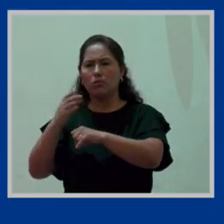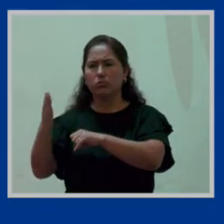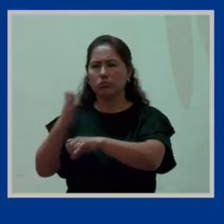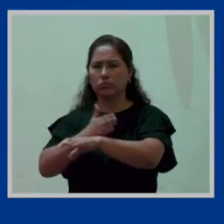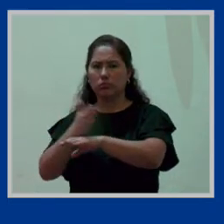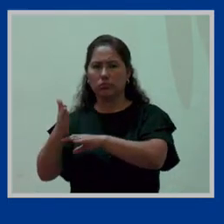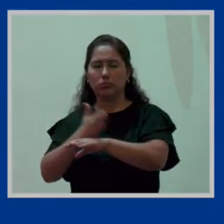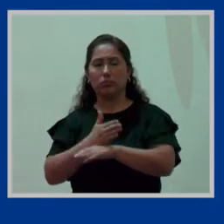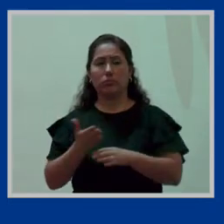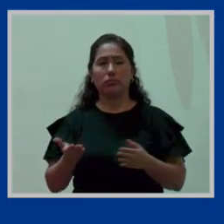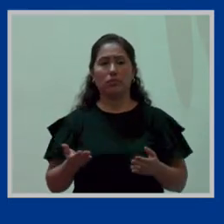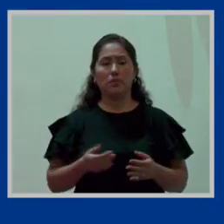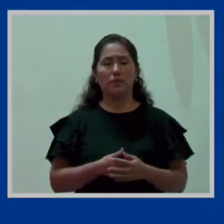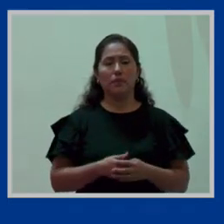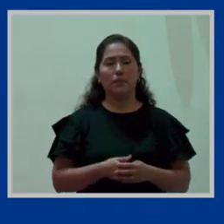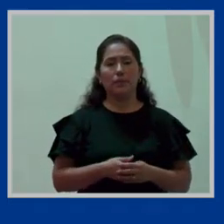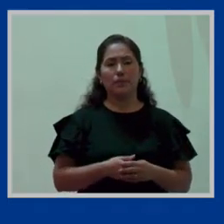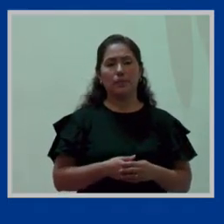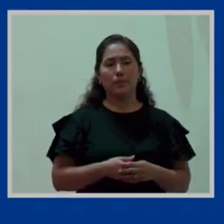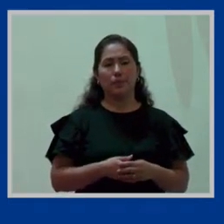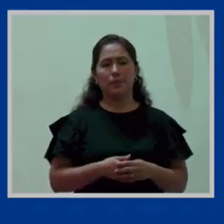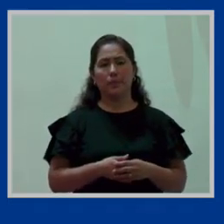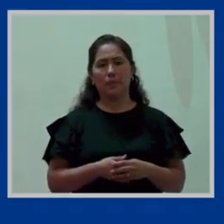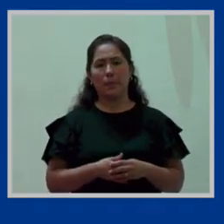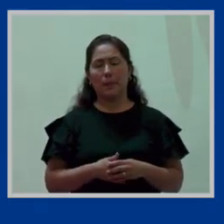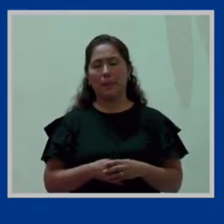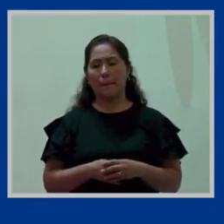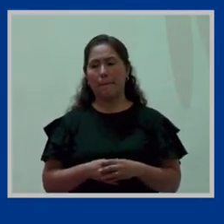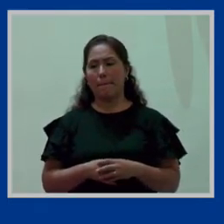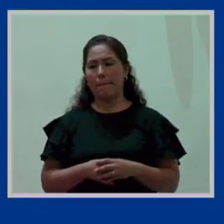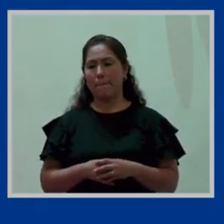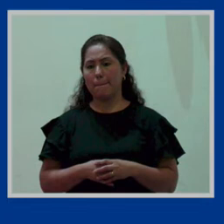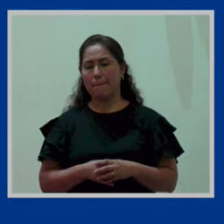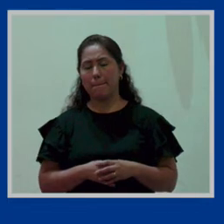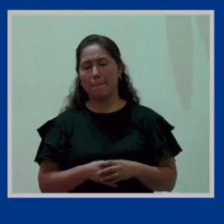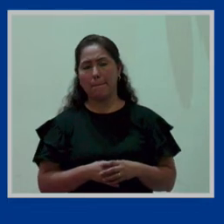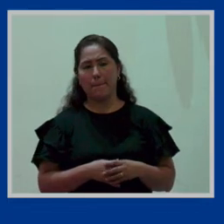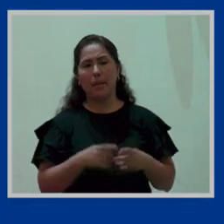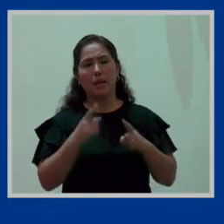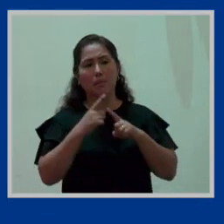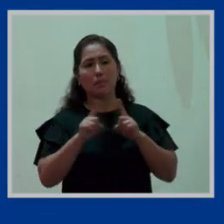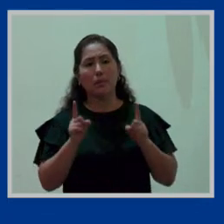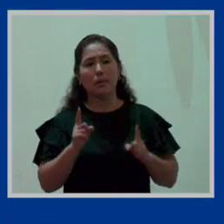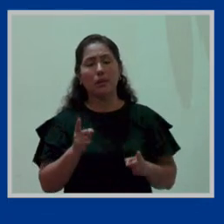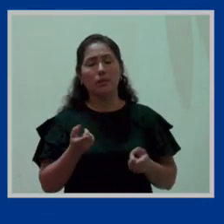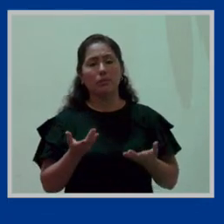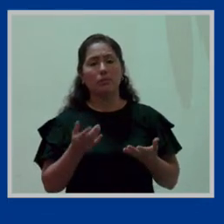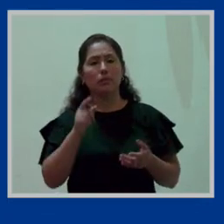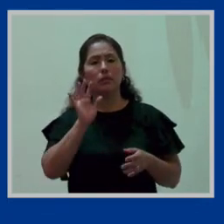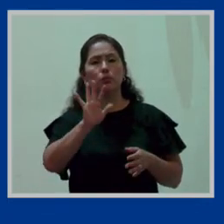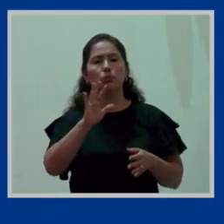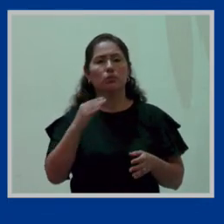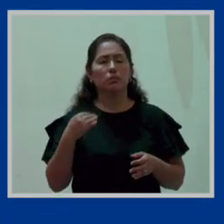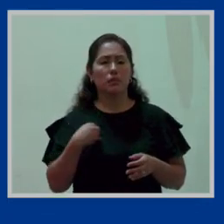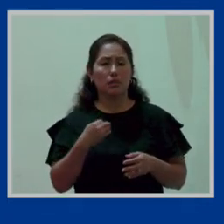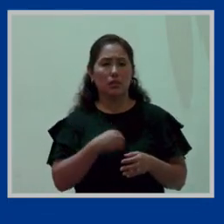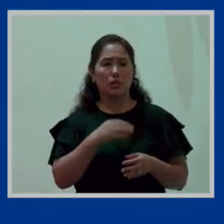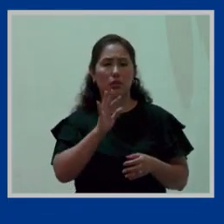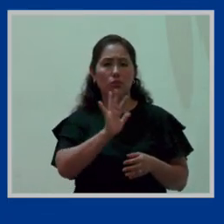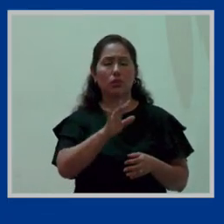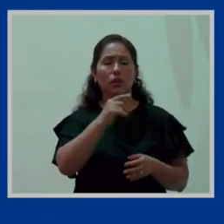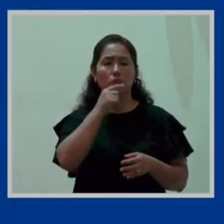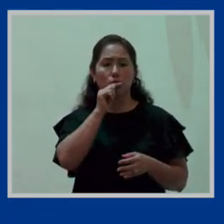inclusive fáctica que explicó la doctora Rueda pero no es atribución ni del ministerio de la mujer